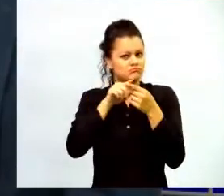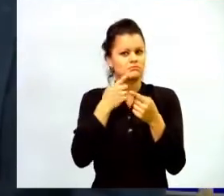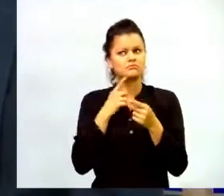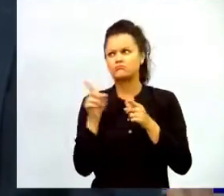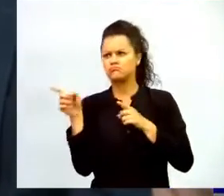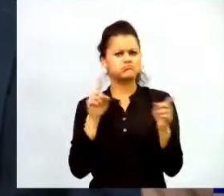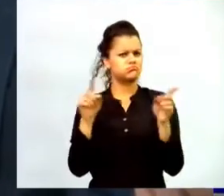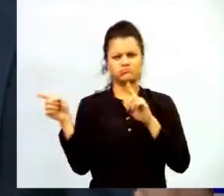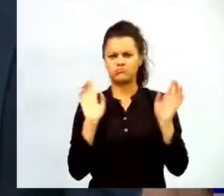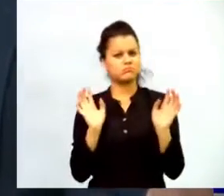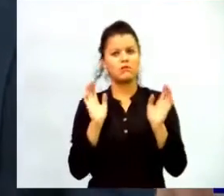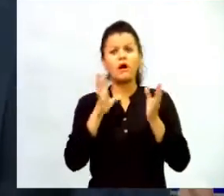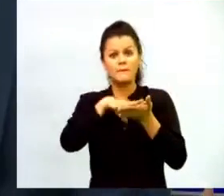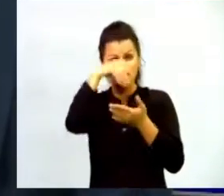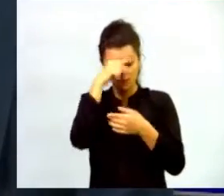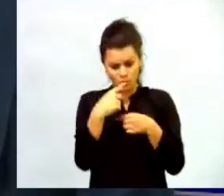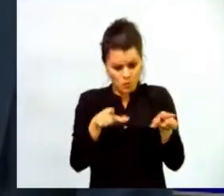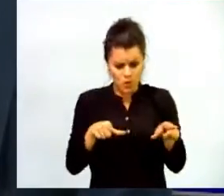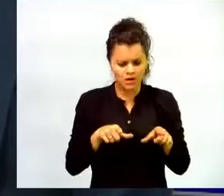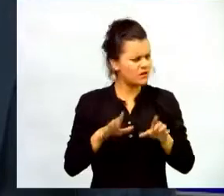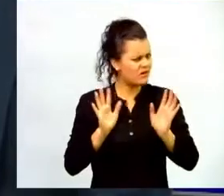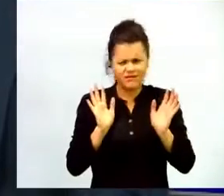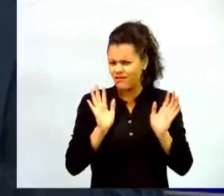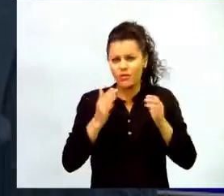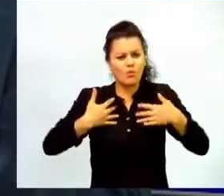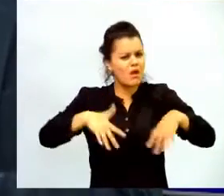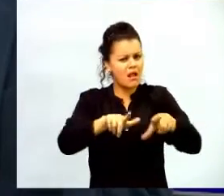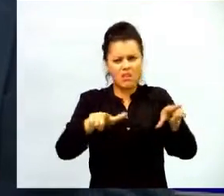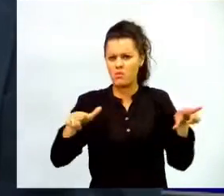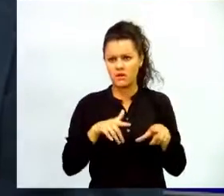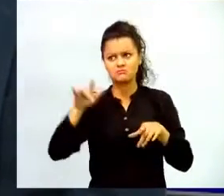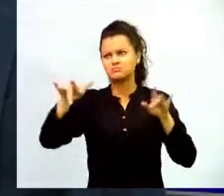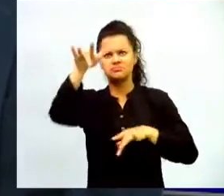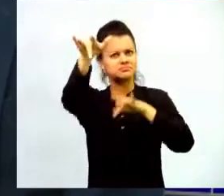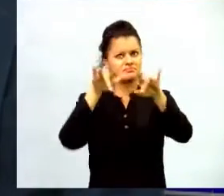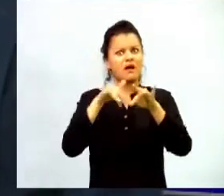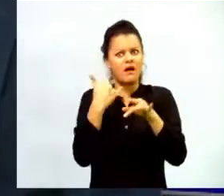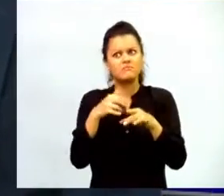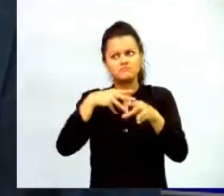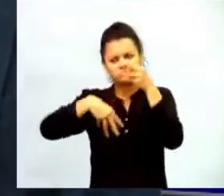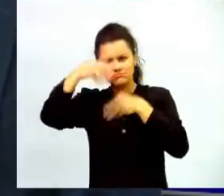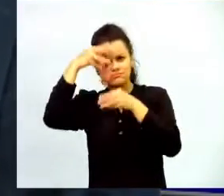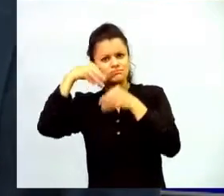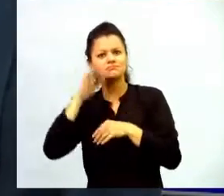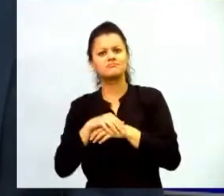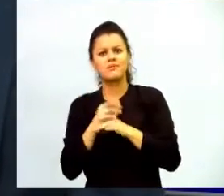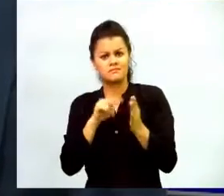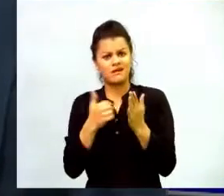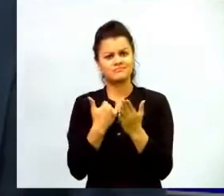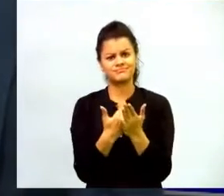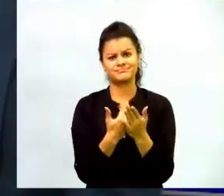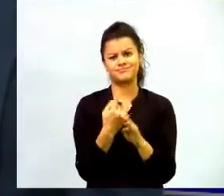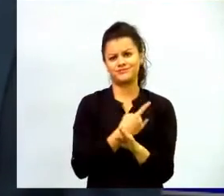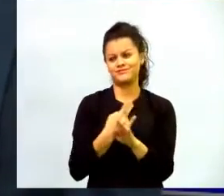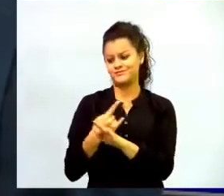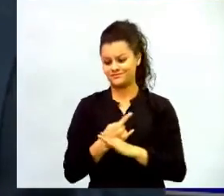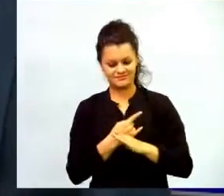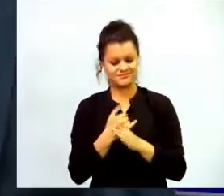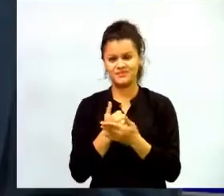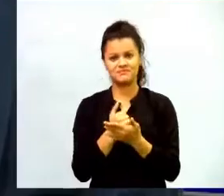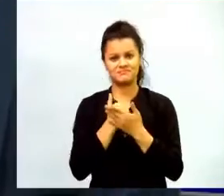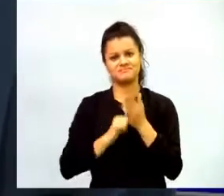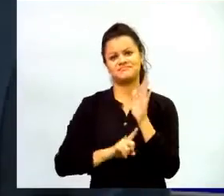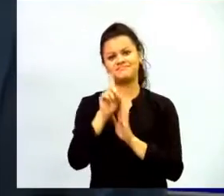en cualquier momento, sin acceso a internet incluso. Ahí es donde tiene que suceder el desarrollo de conocimiento en nuestros